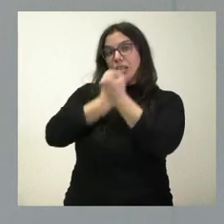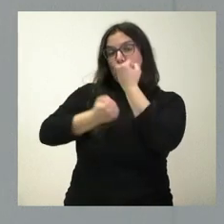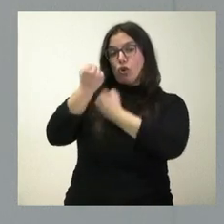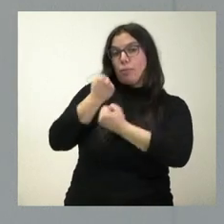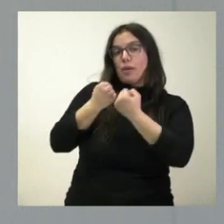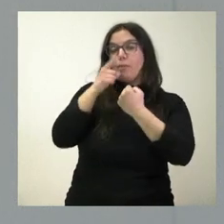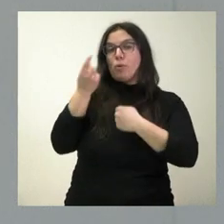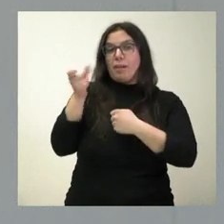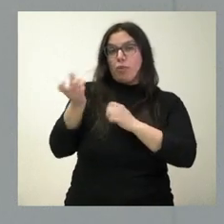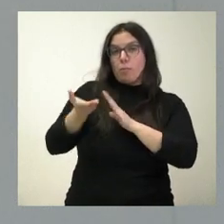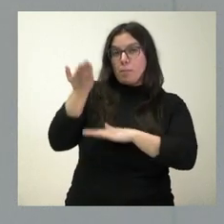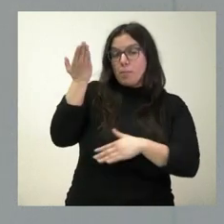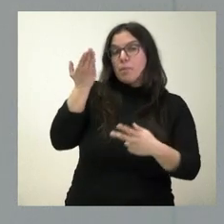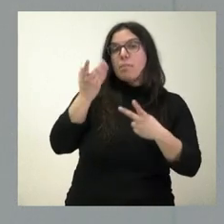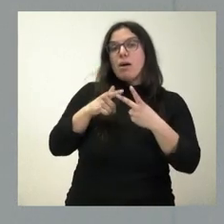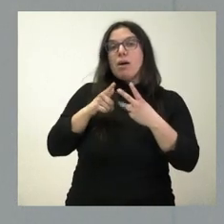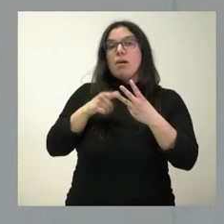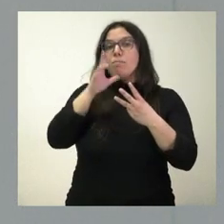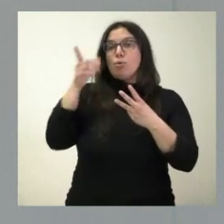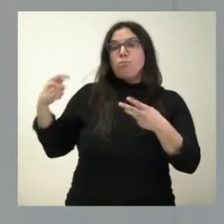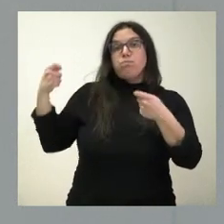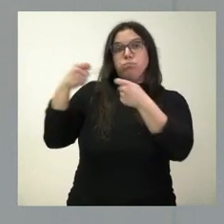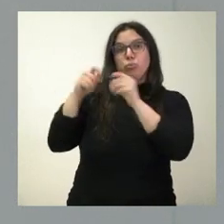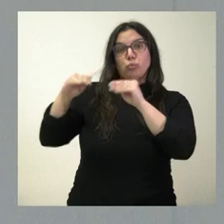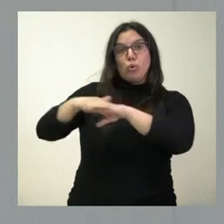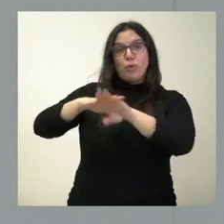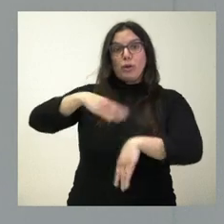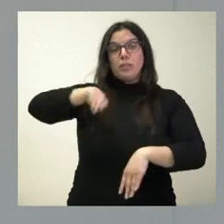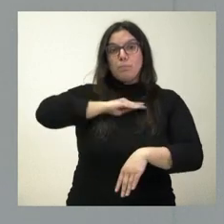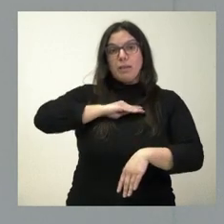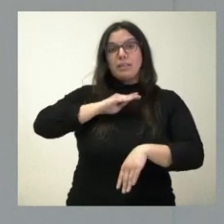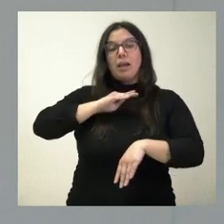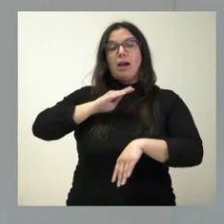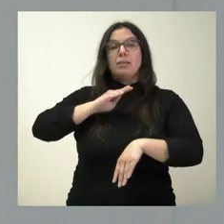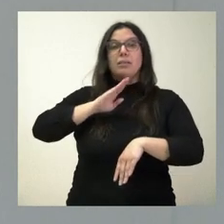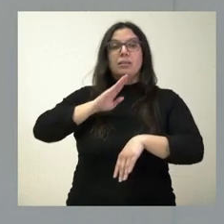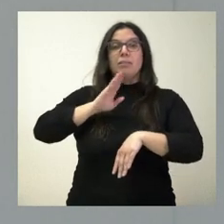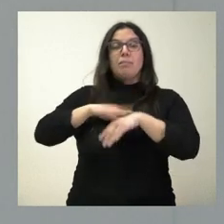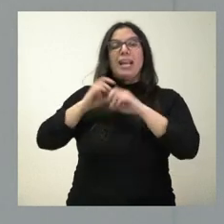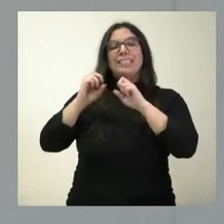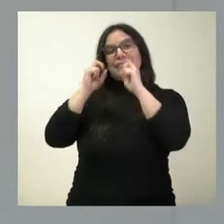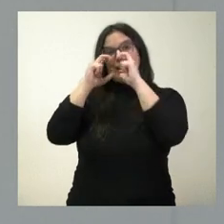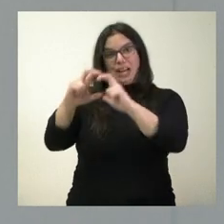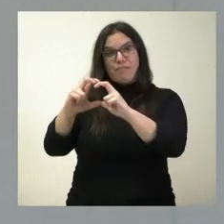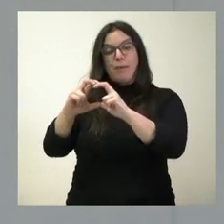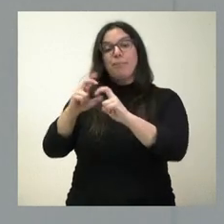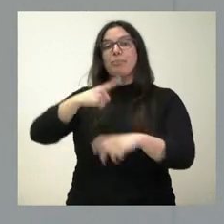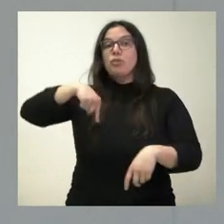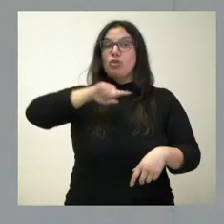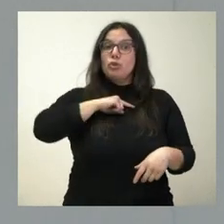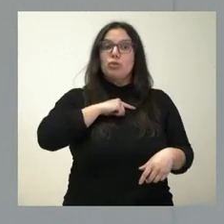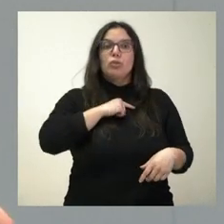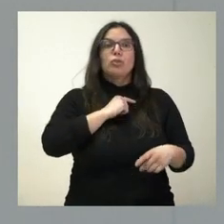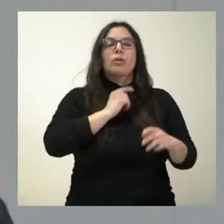incremento de reflación, de una aportación por parte del Gobierno en el coste del transporte de Renfe. Nosotros tenemos una vocación de